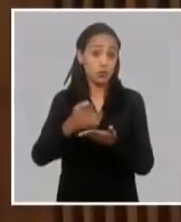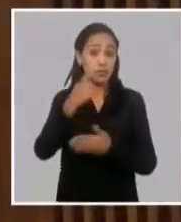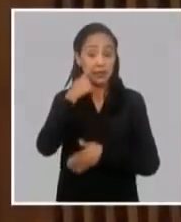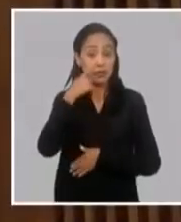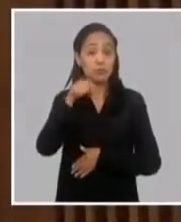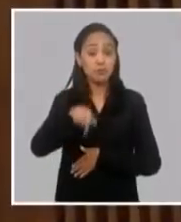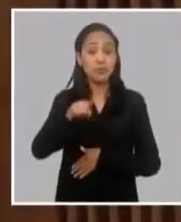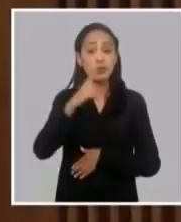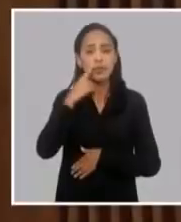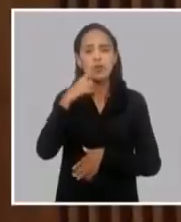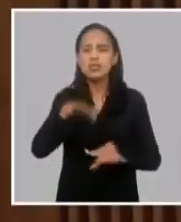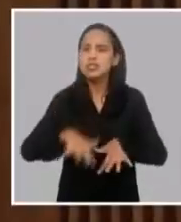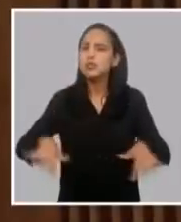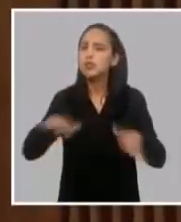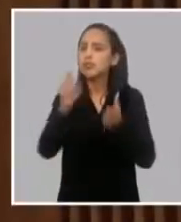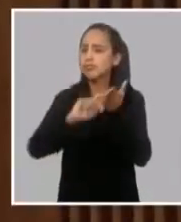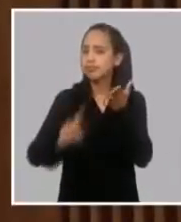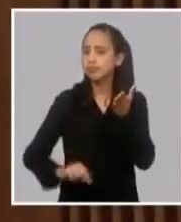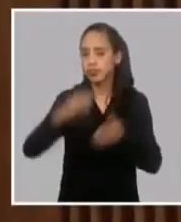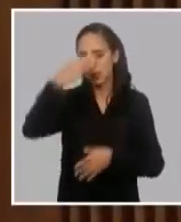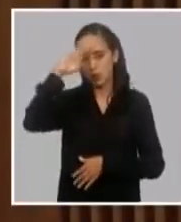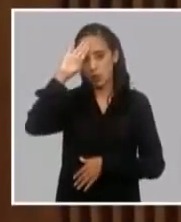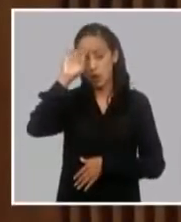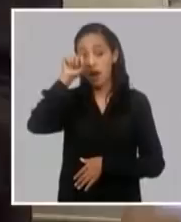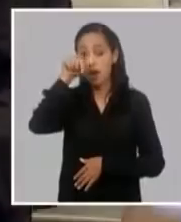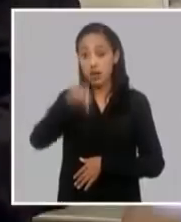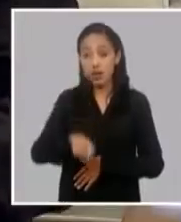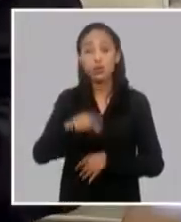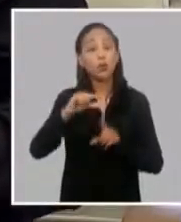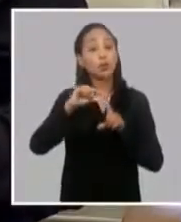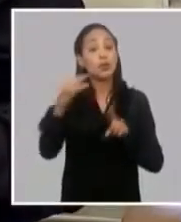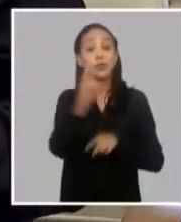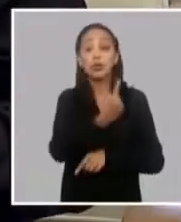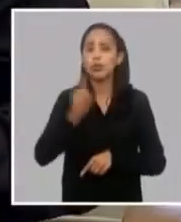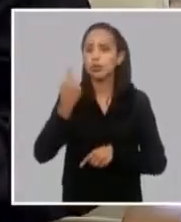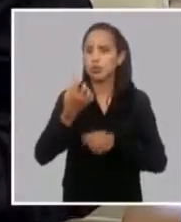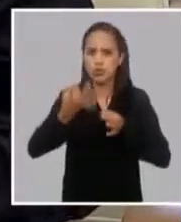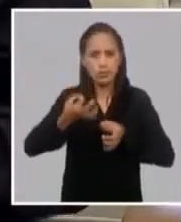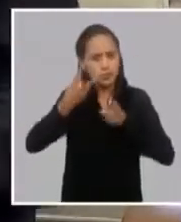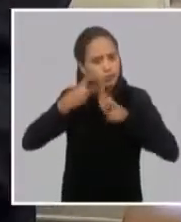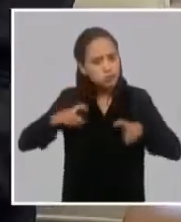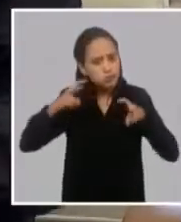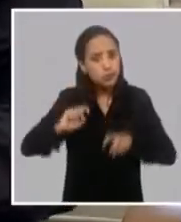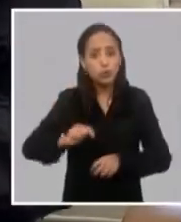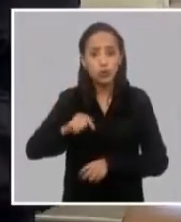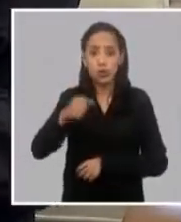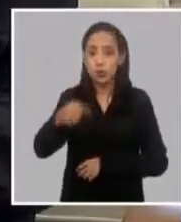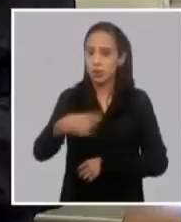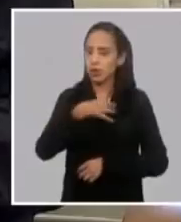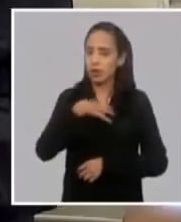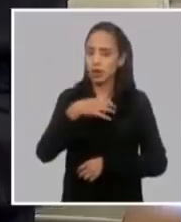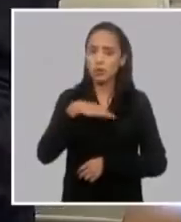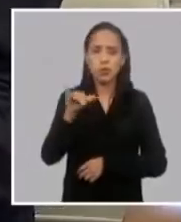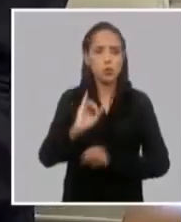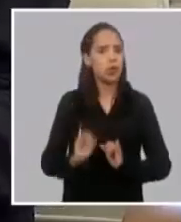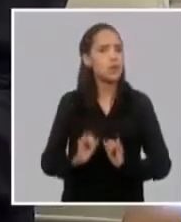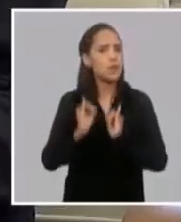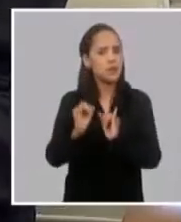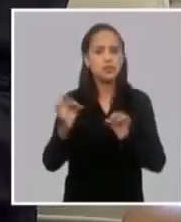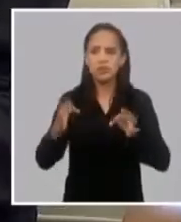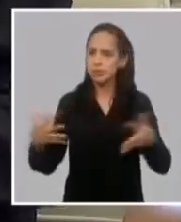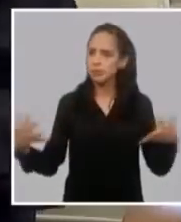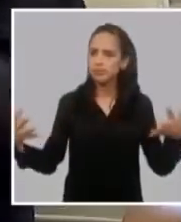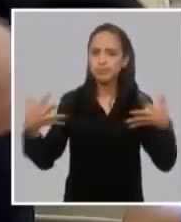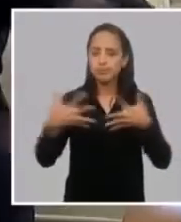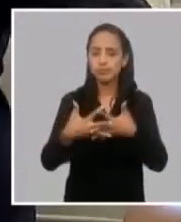del país. Es decir, este es un asunto que nosotros chequeamos a diario, y tenemos un sistema informativo por parte de ellos,